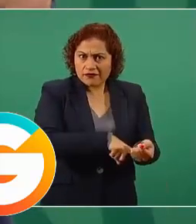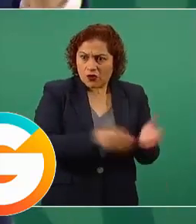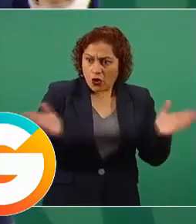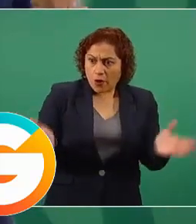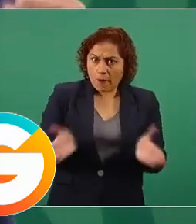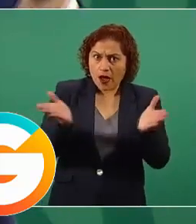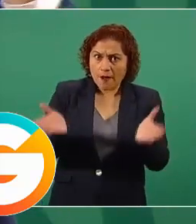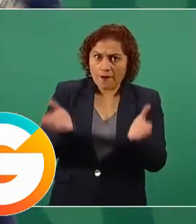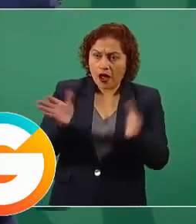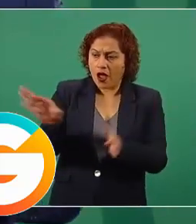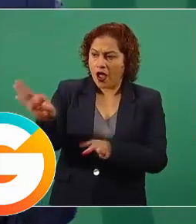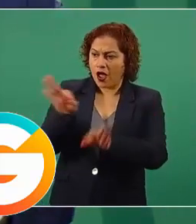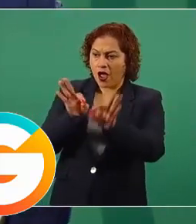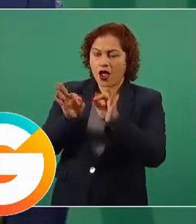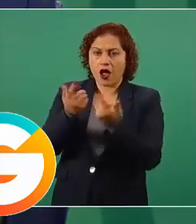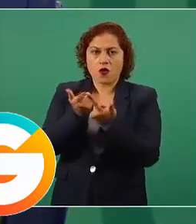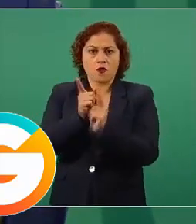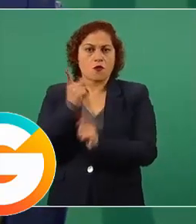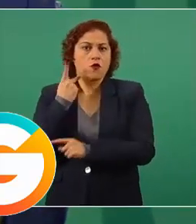tenga a sus candidatos.